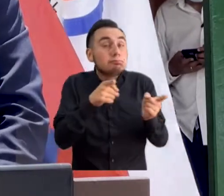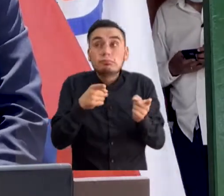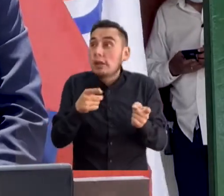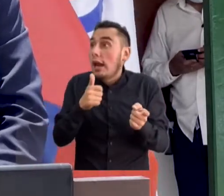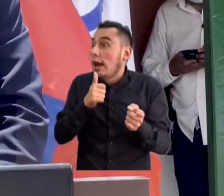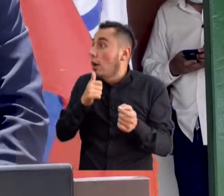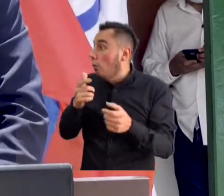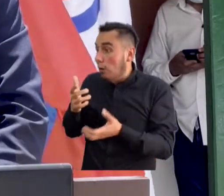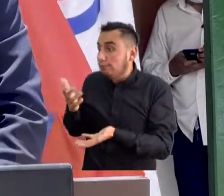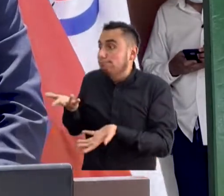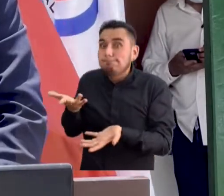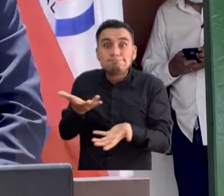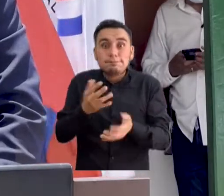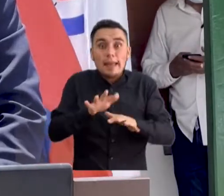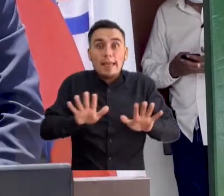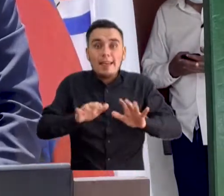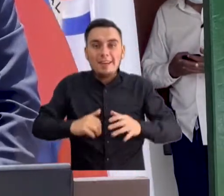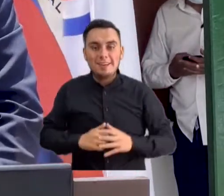afugias.